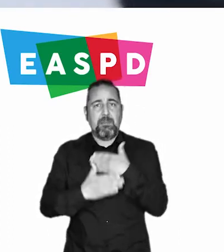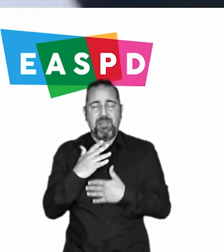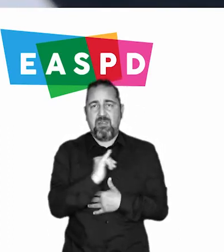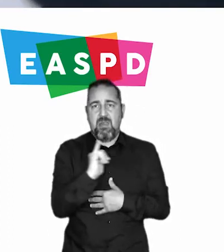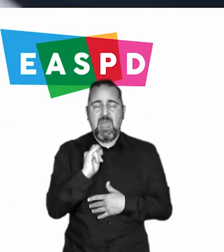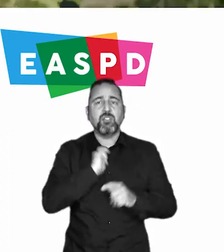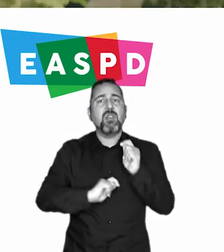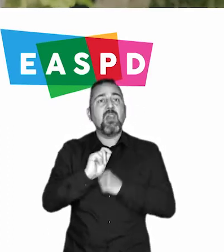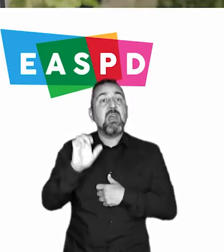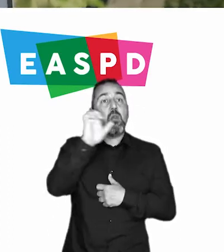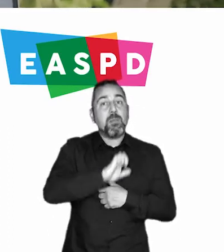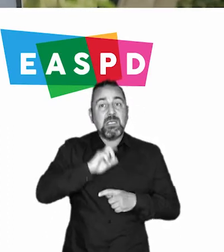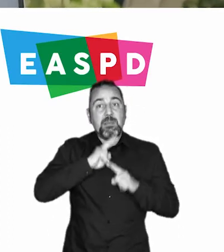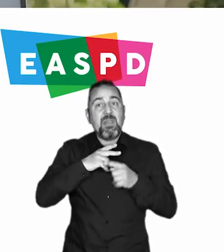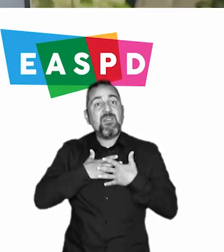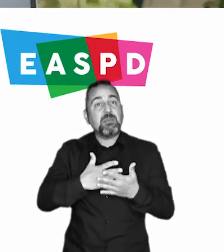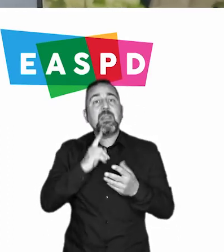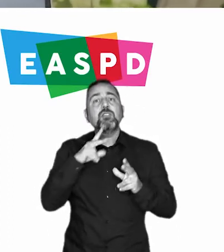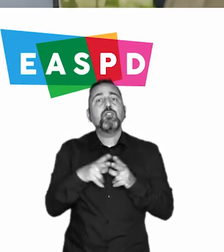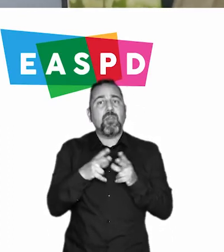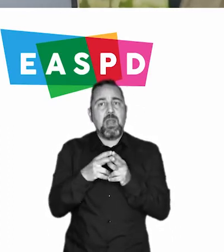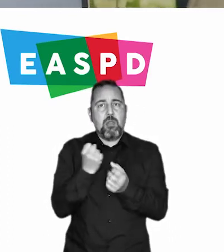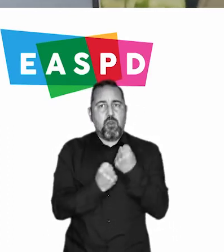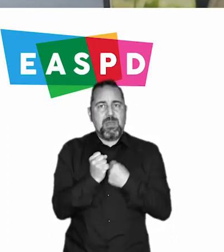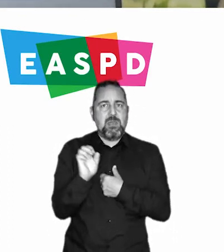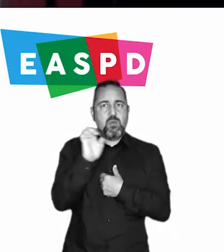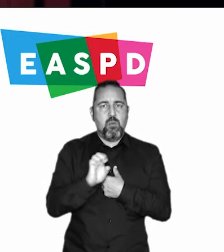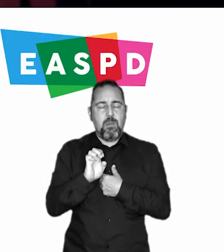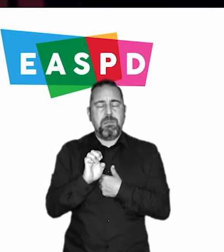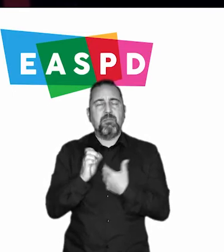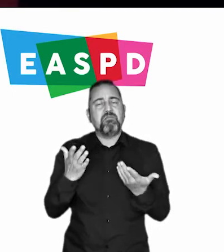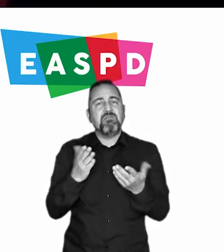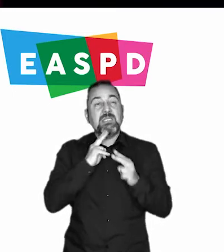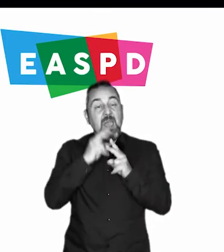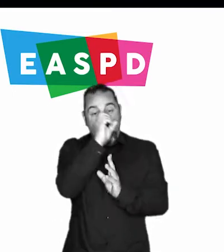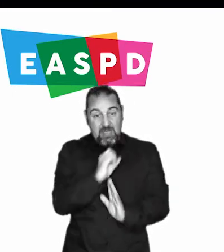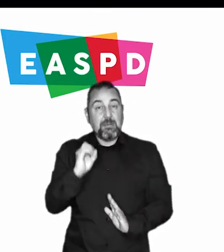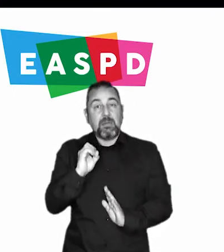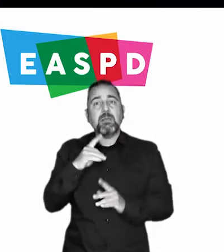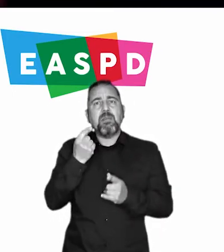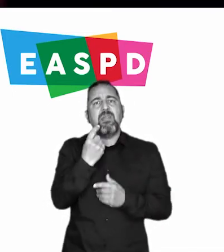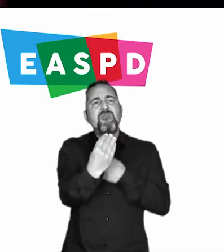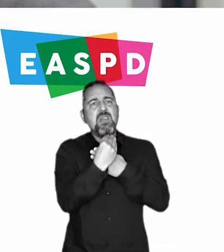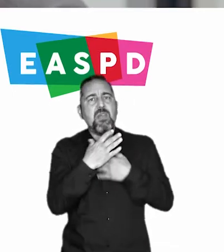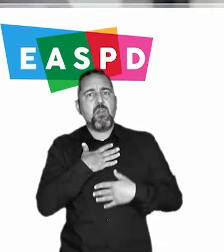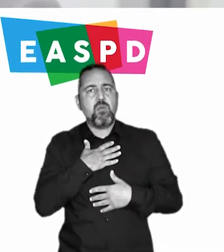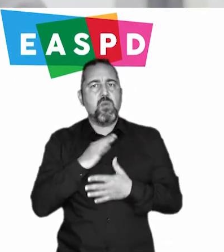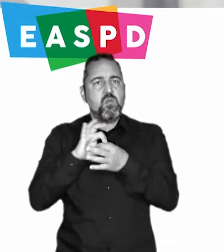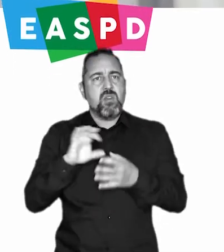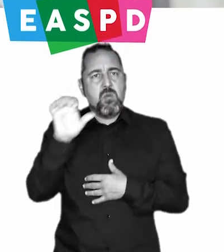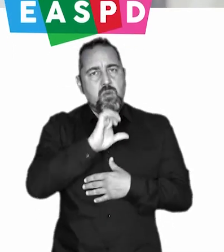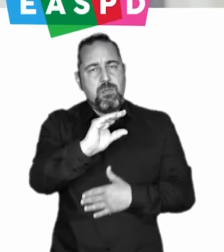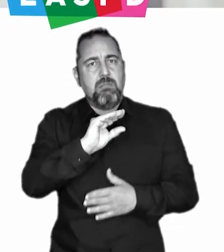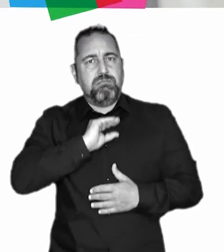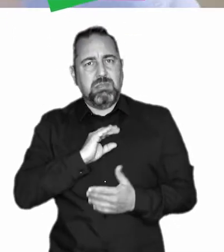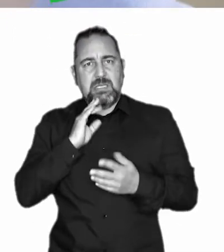el apoyo del Foro Europeo para la Discapacidad, la Asociación Europea de Filantropía y Social Economy Europe. Accessibility Tech ha